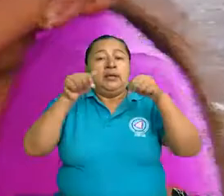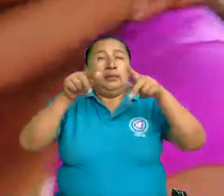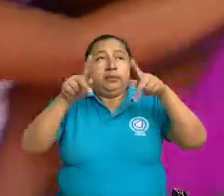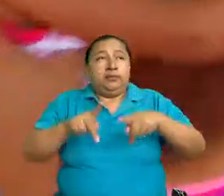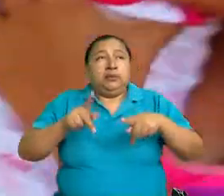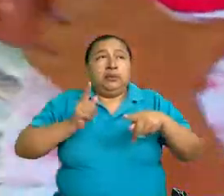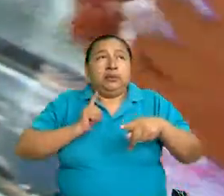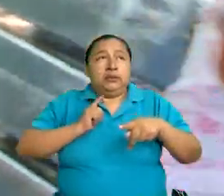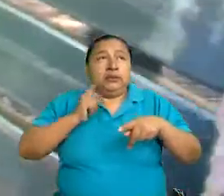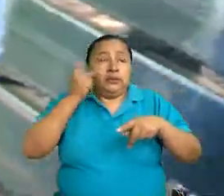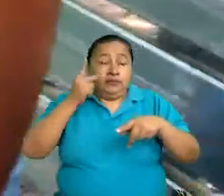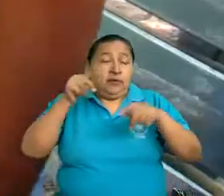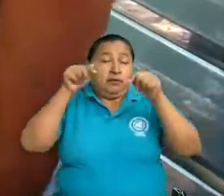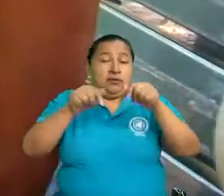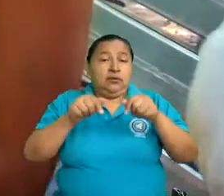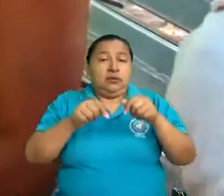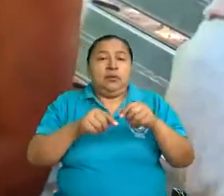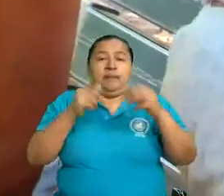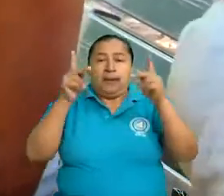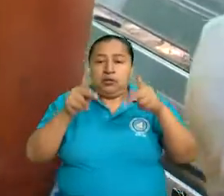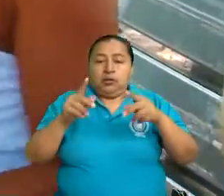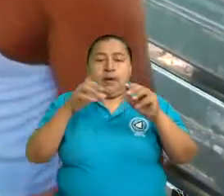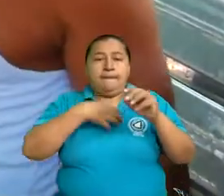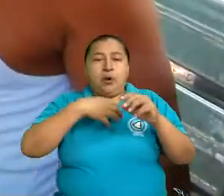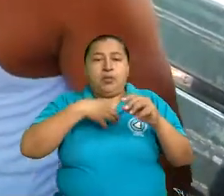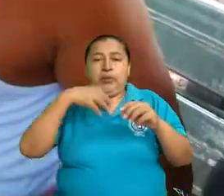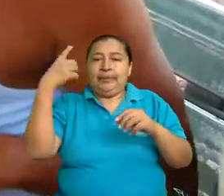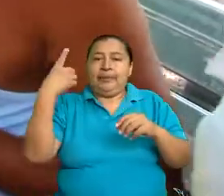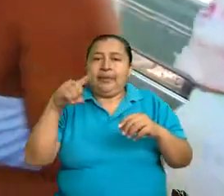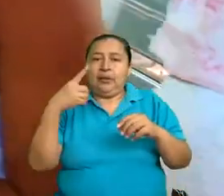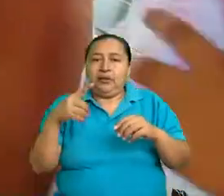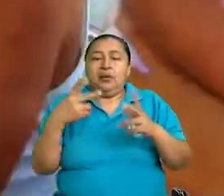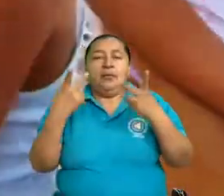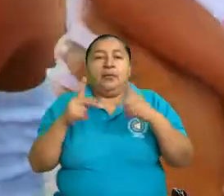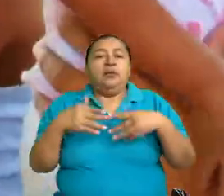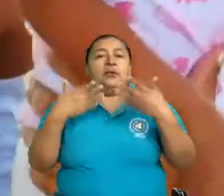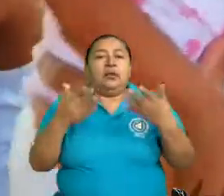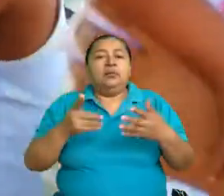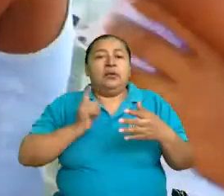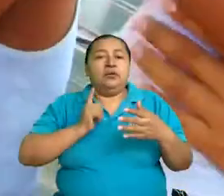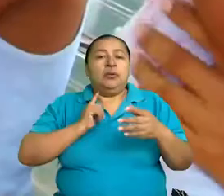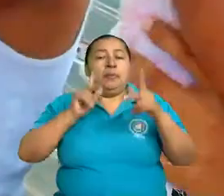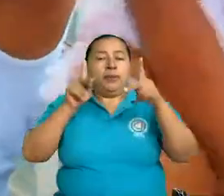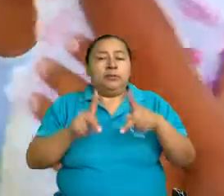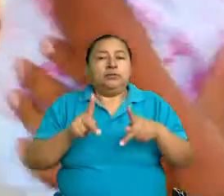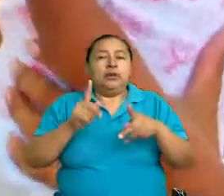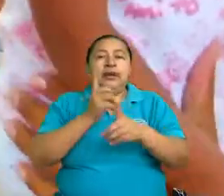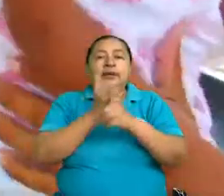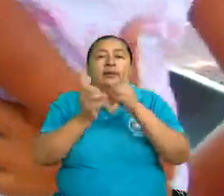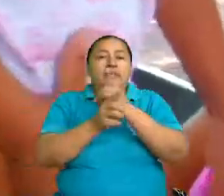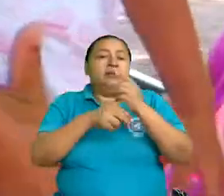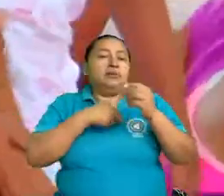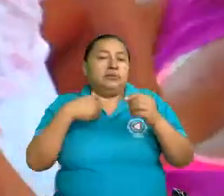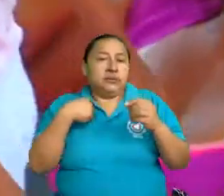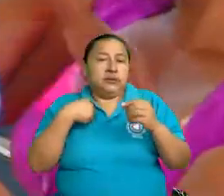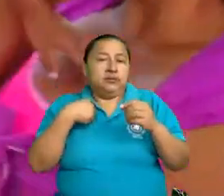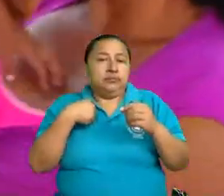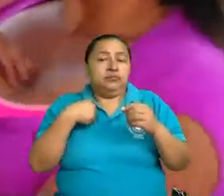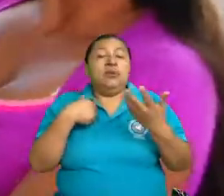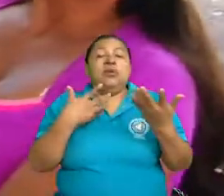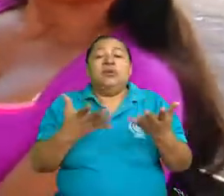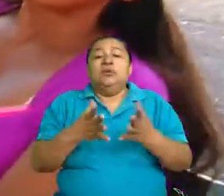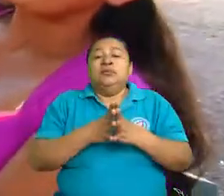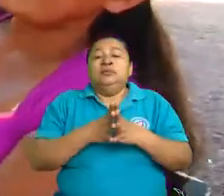son titulares de derechos, pero que también son titulares de obligaciones. Y entonces,